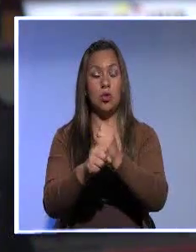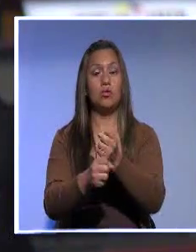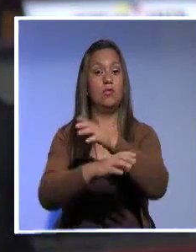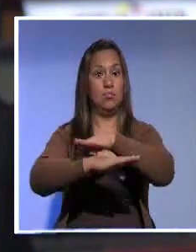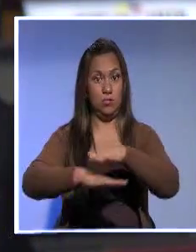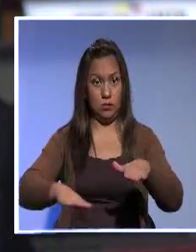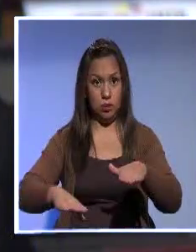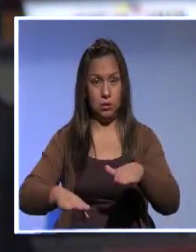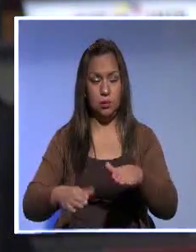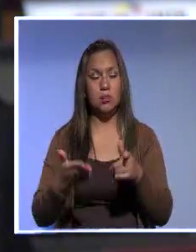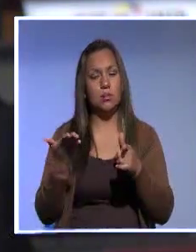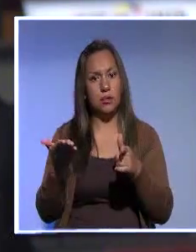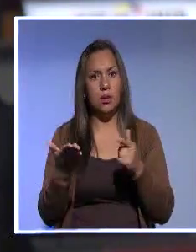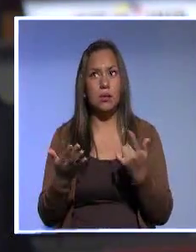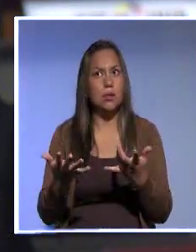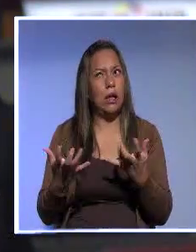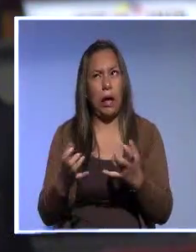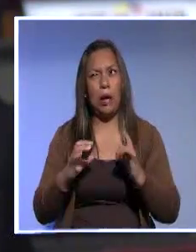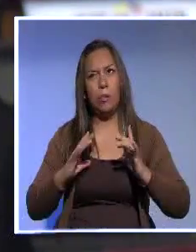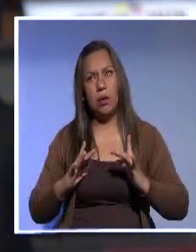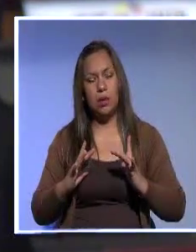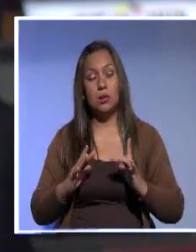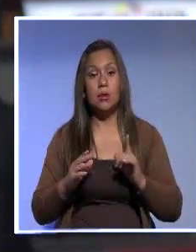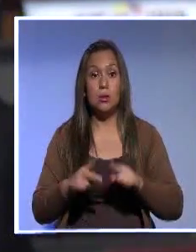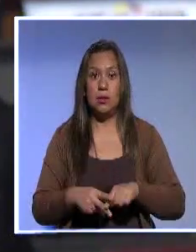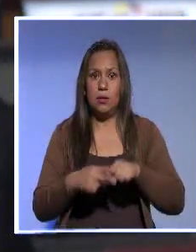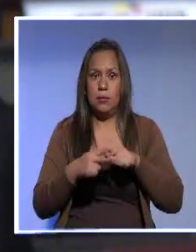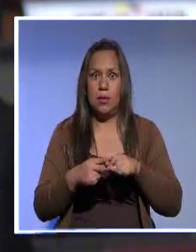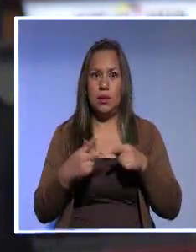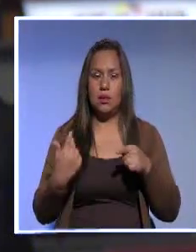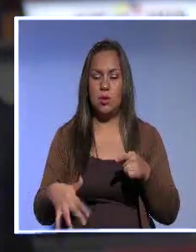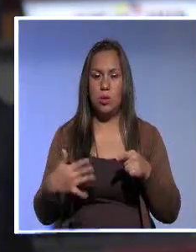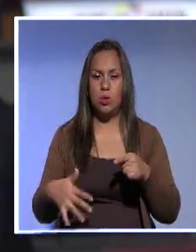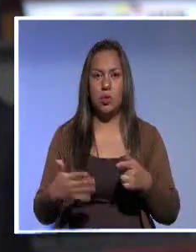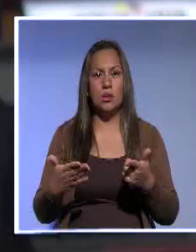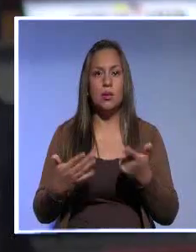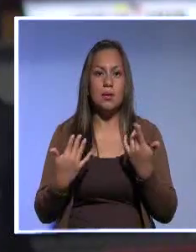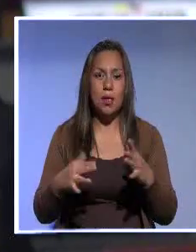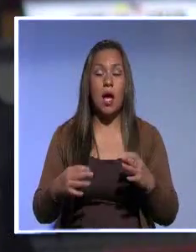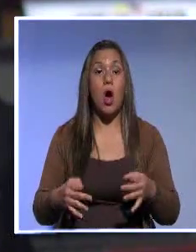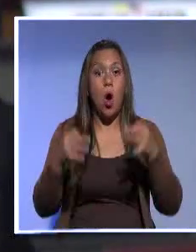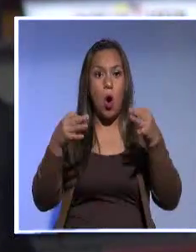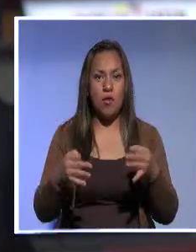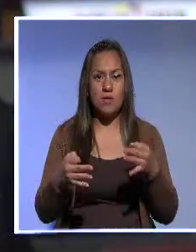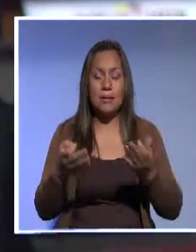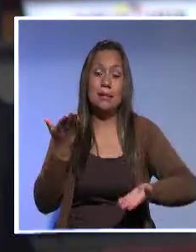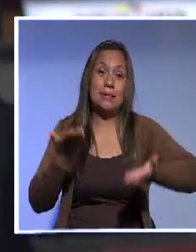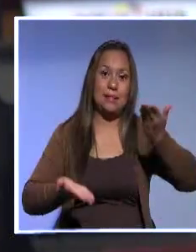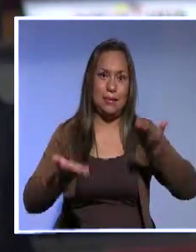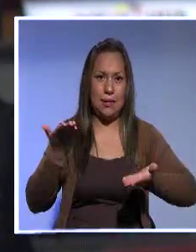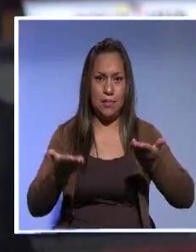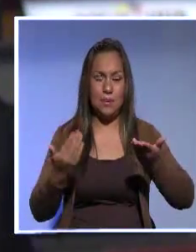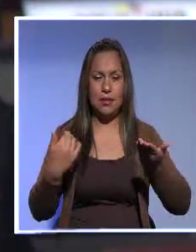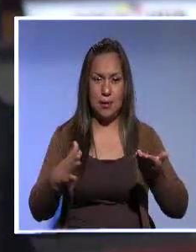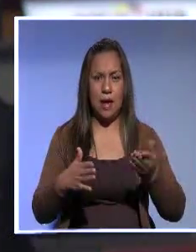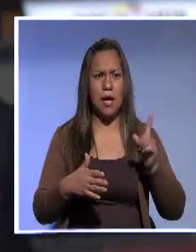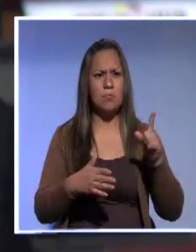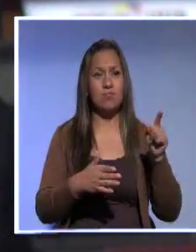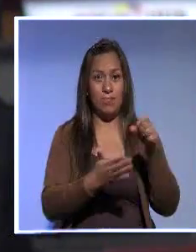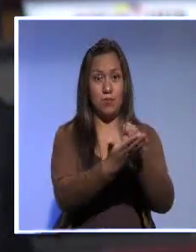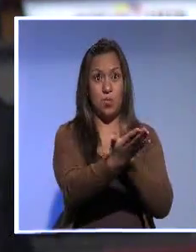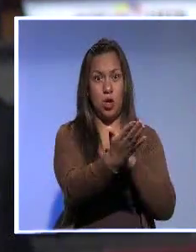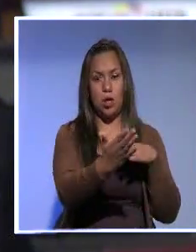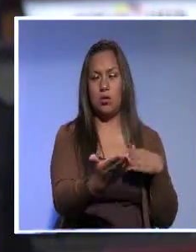dijimos al inicio de este informativo, podrían ya beneficiarse del contenido de esta propuesta normativa que llegó a la Asamblea Nacional